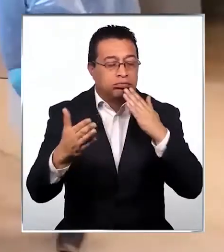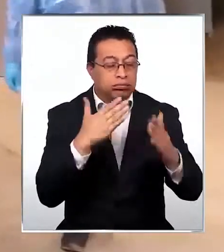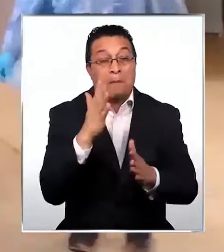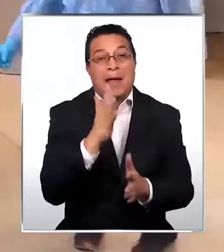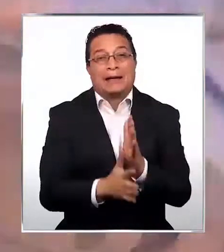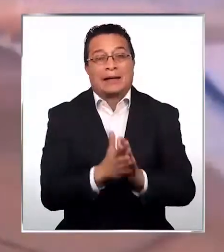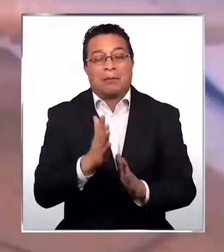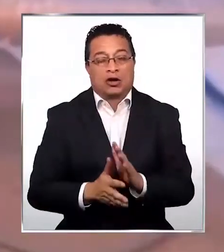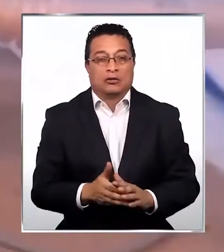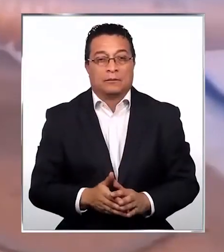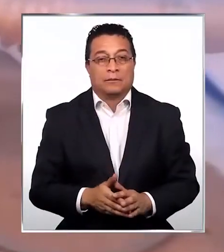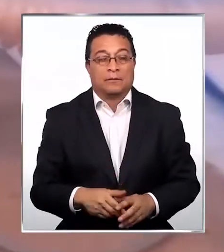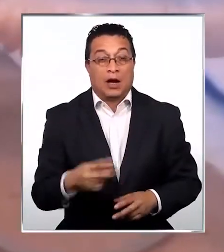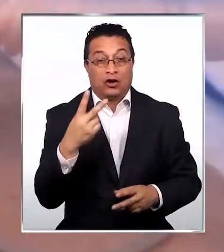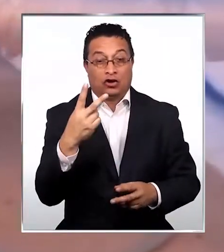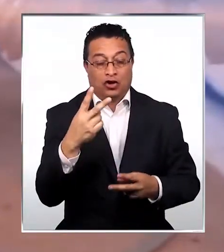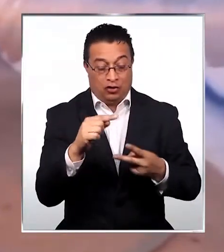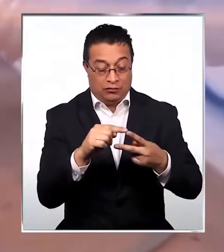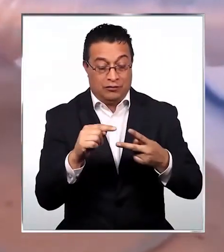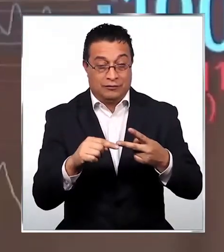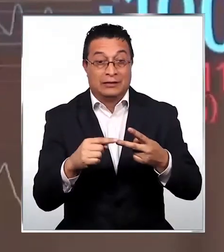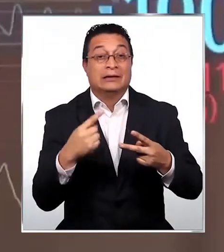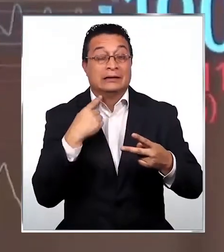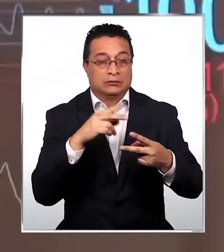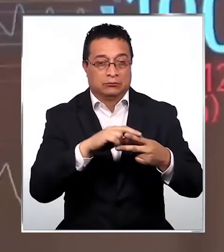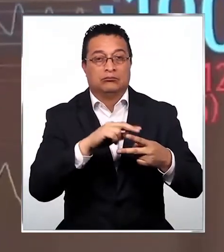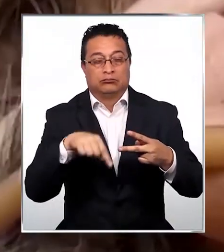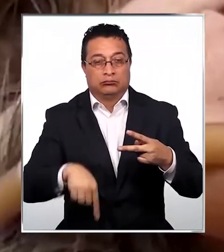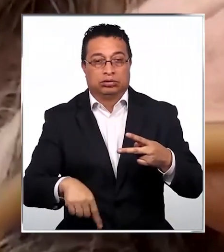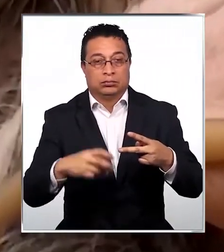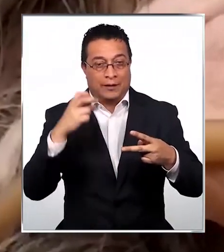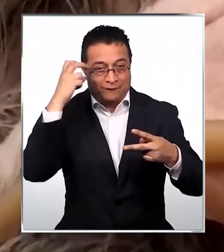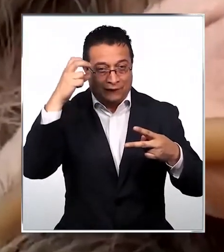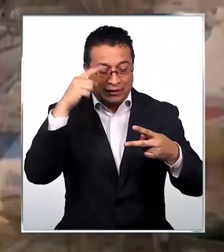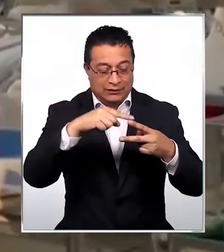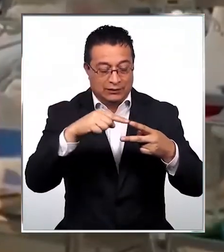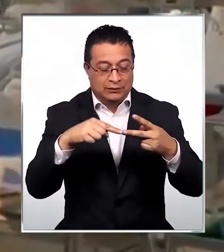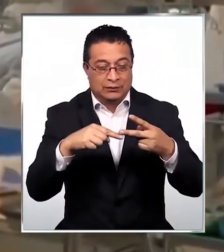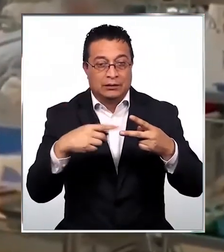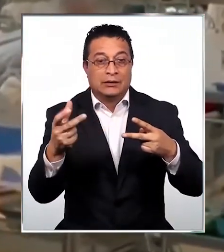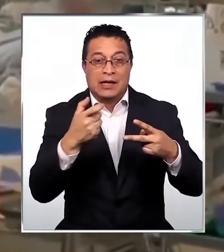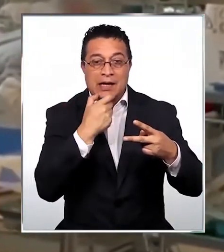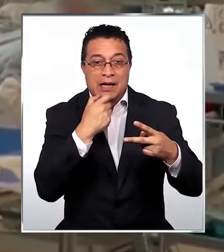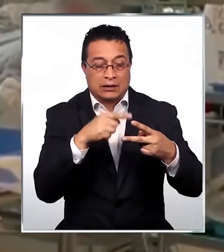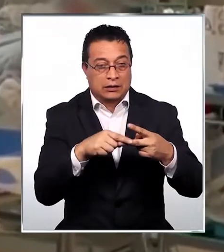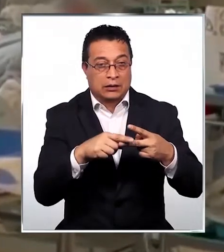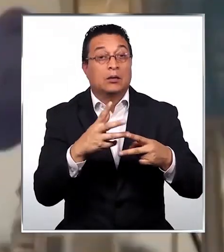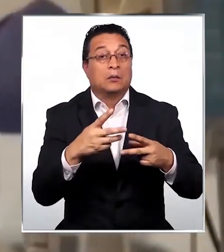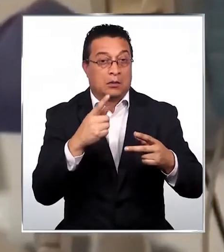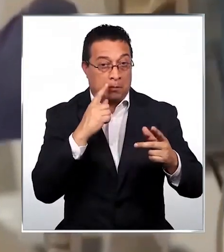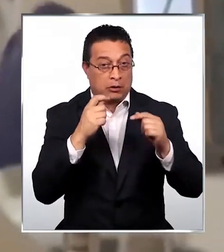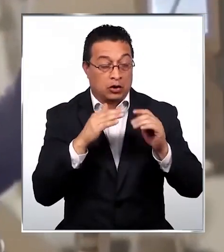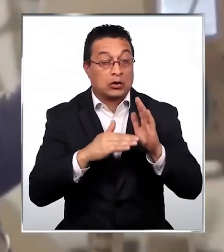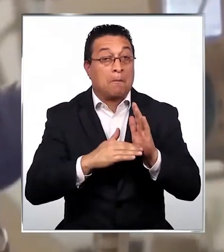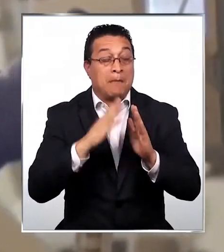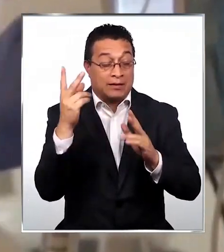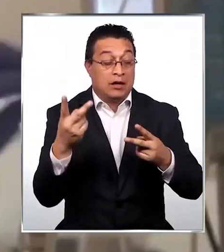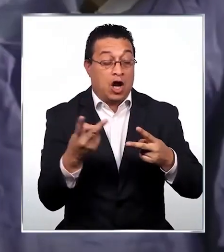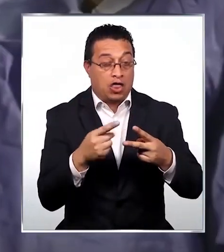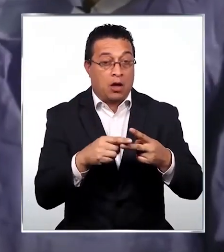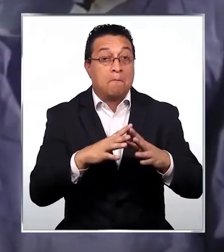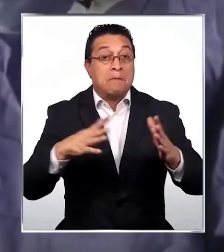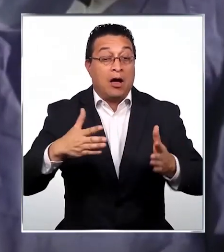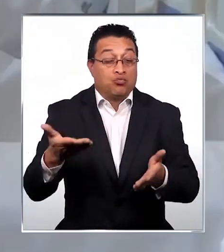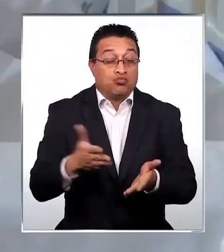transmisible. Tenemos las dos cepas infecciosas, la de Brasil y la de Inglaterra, y que las dos